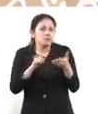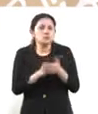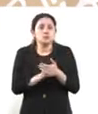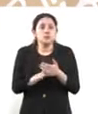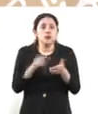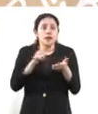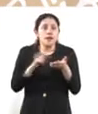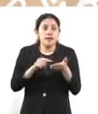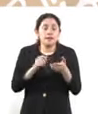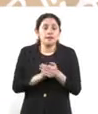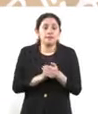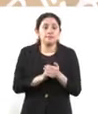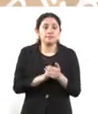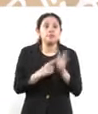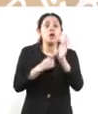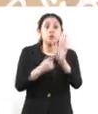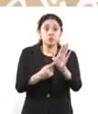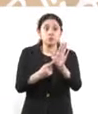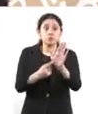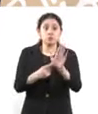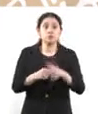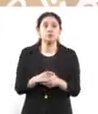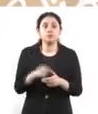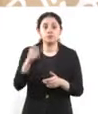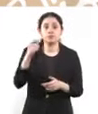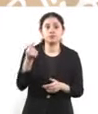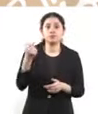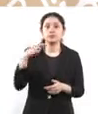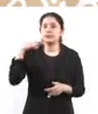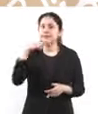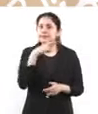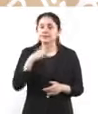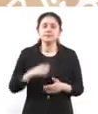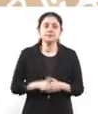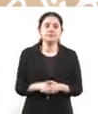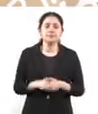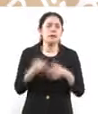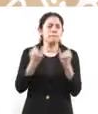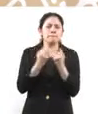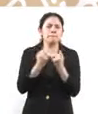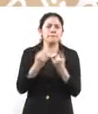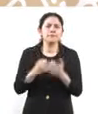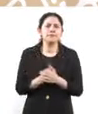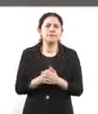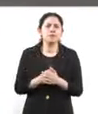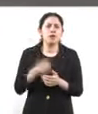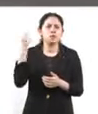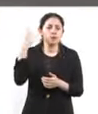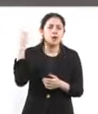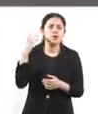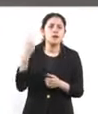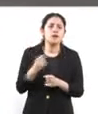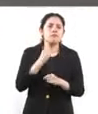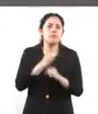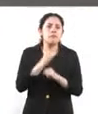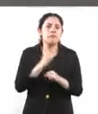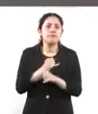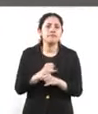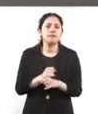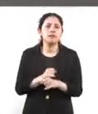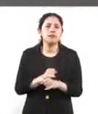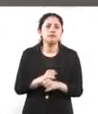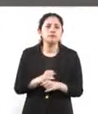lo publicas, aparece de inmediato, por supuesto, la portada del portal, pues la define la Secretaría de Cultura.